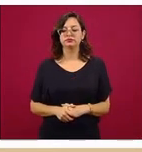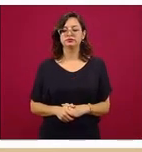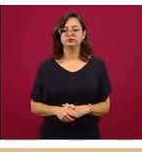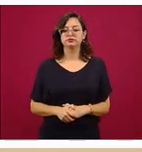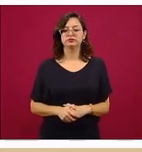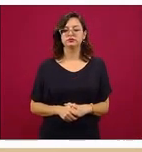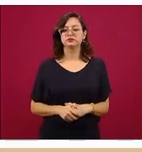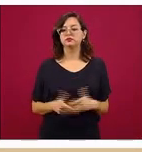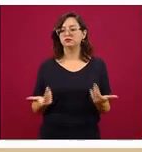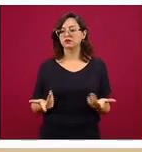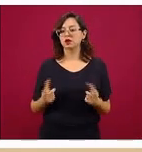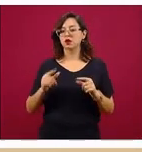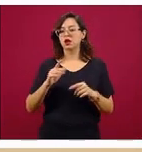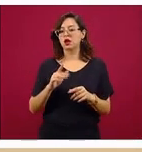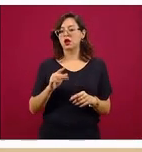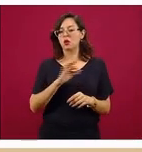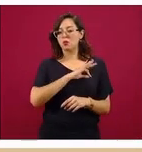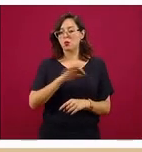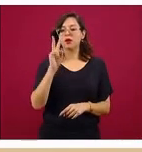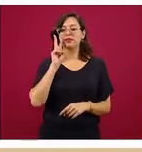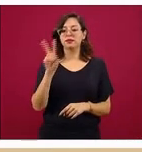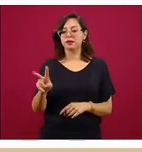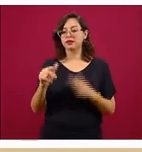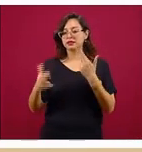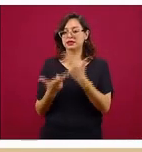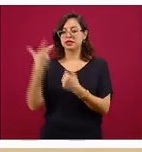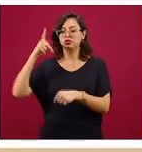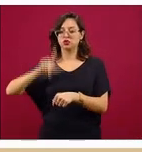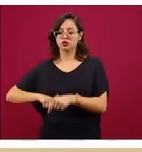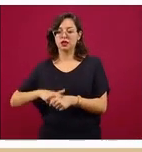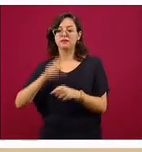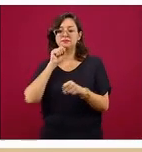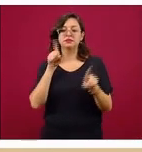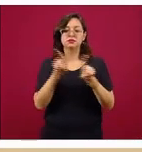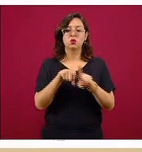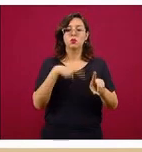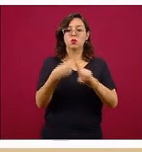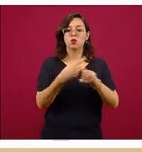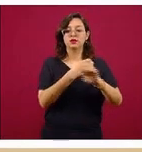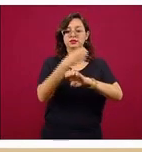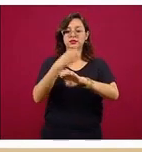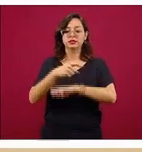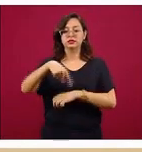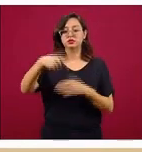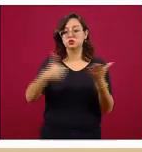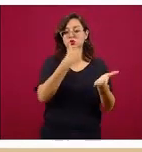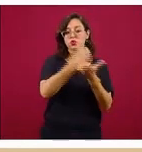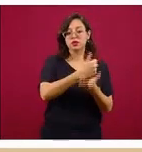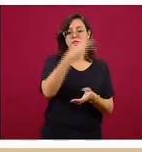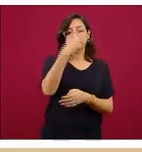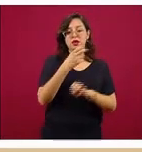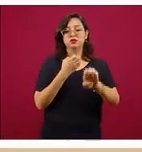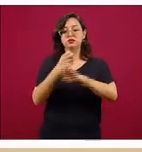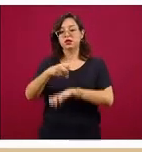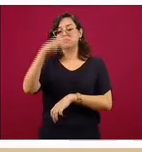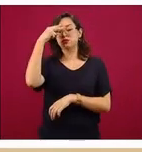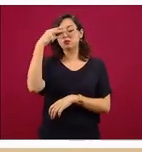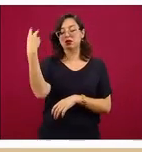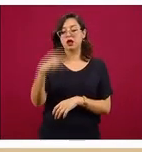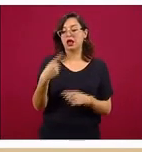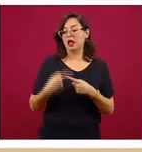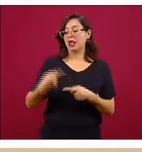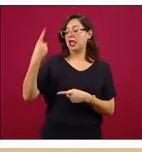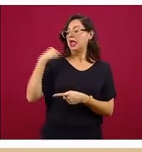Ahí se ve el porcentaje nacional en la columna de la derecha. Y aquí por entidad federativa, noten ustedes que la Ciudad de México y el Estado de México, hace